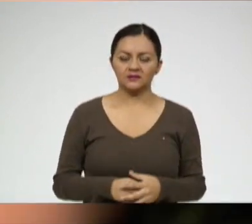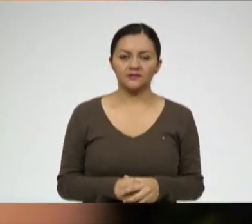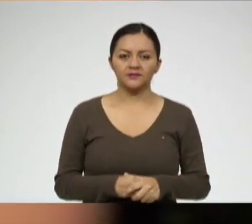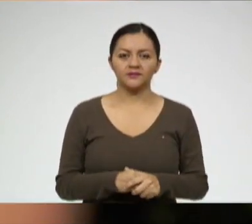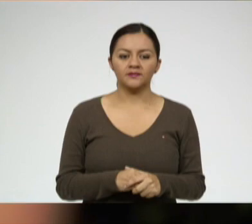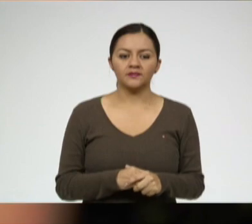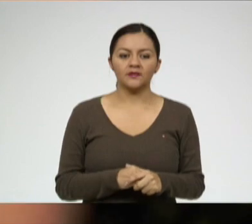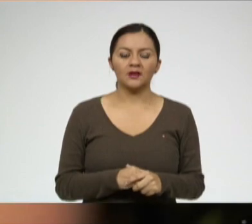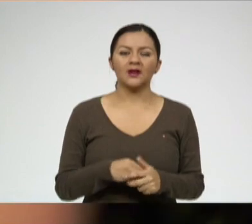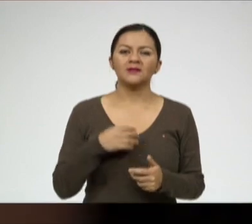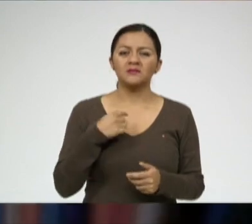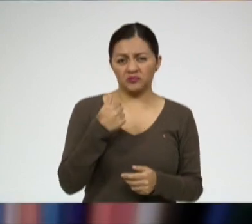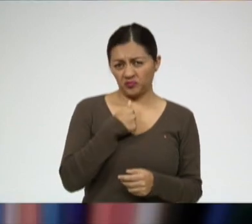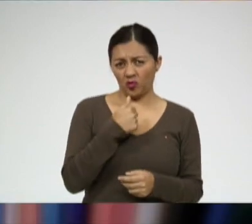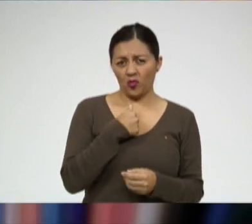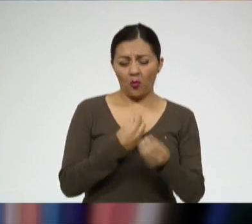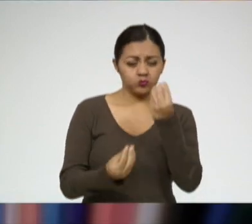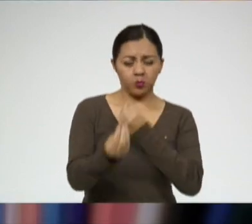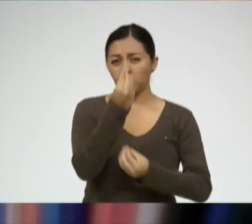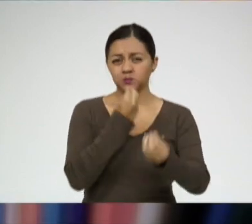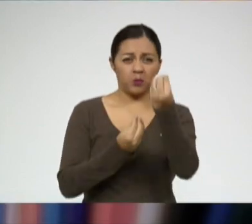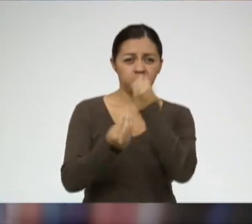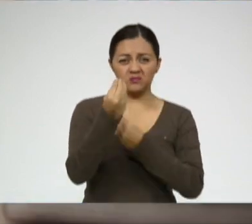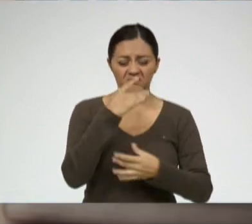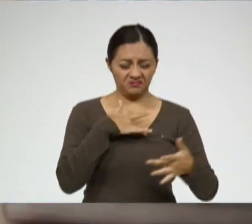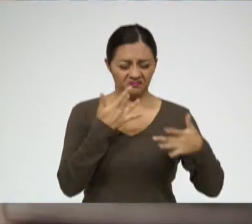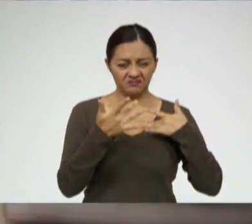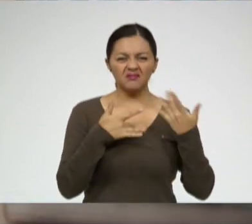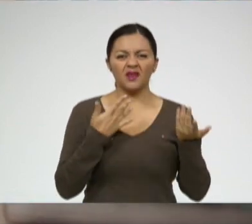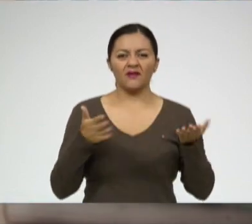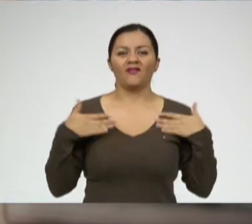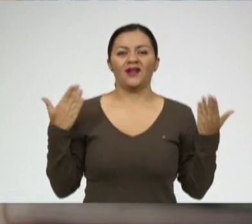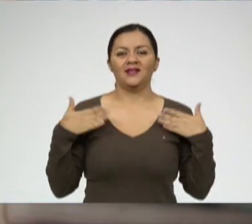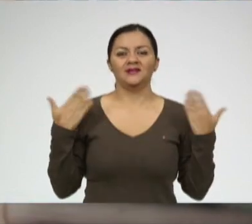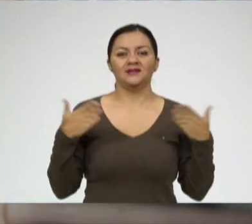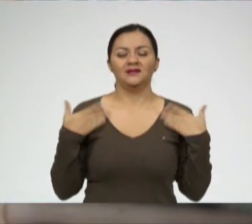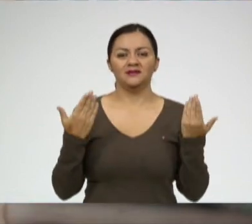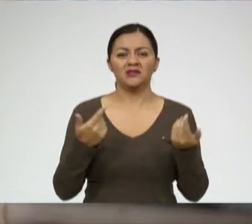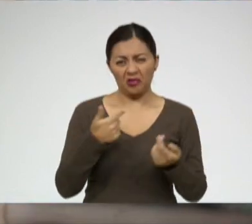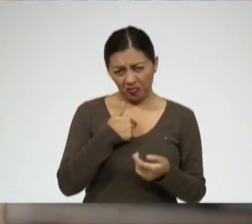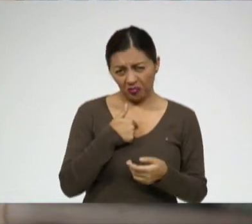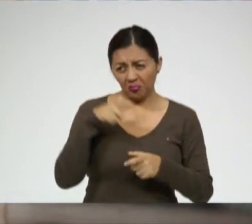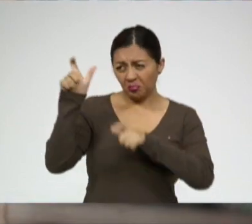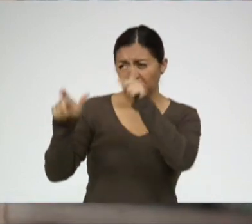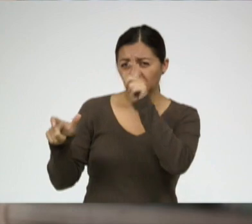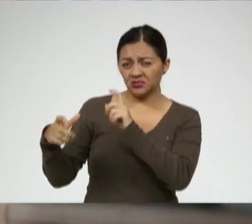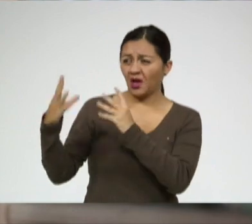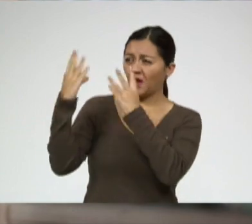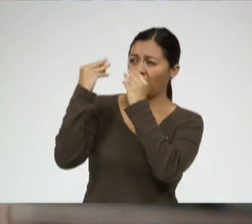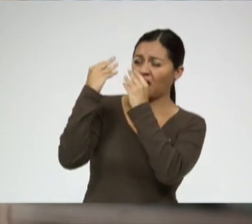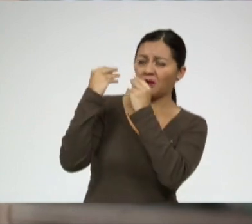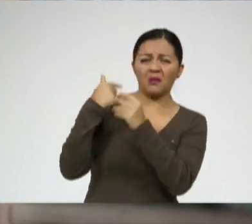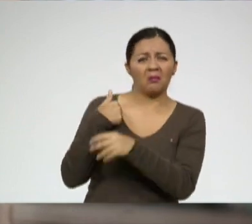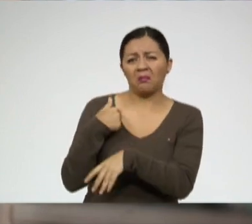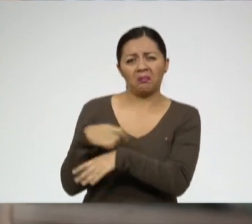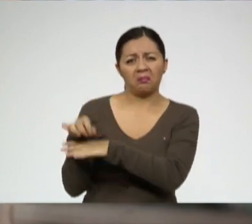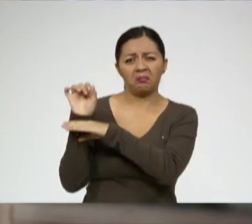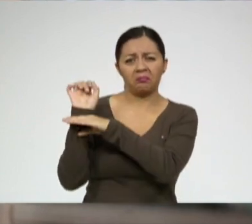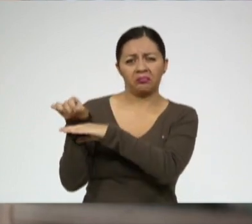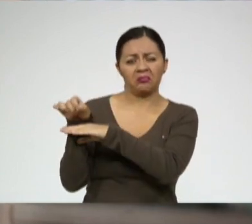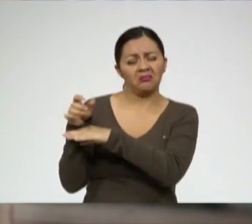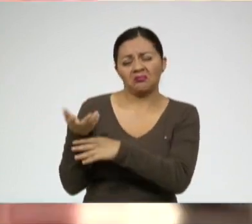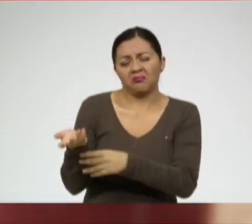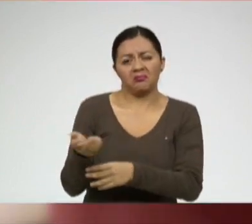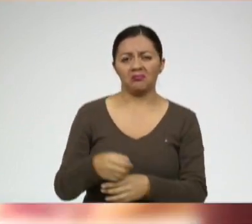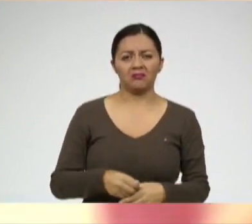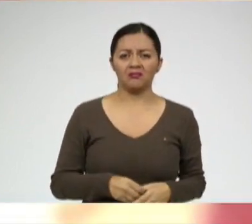Yo cuando como siento felicidad. Sinceramente yo no vivo de las otras personas. Hay algo que me digan